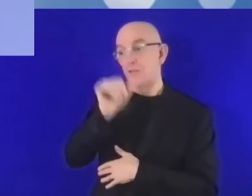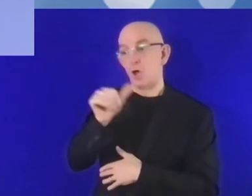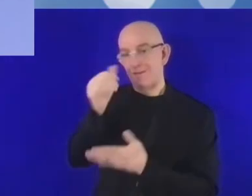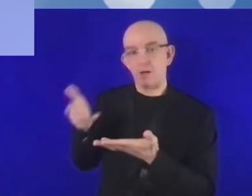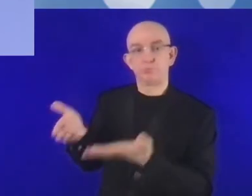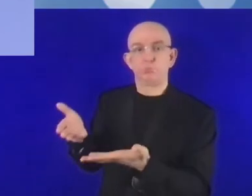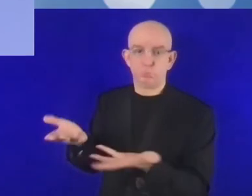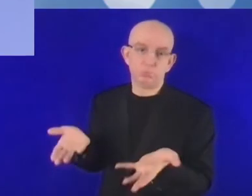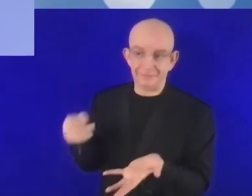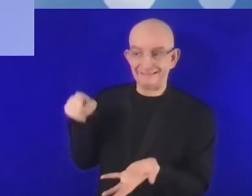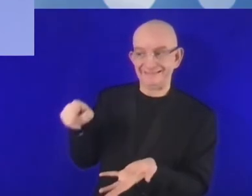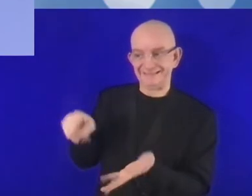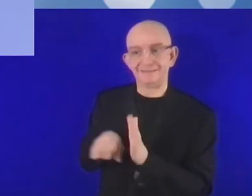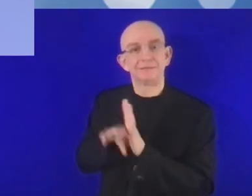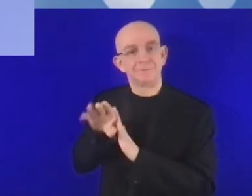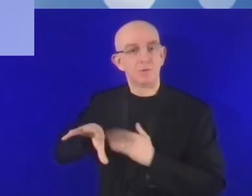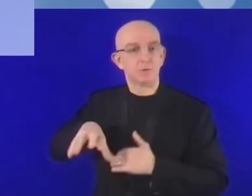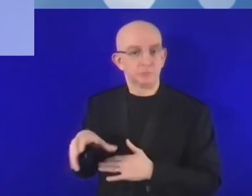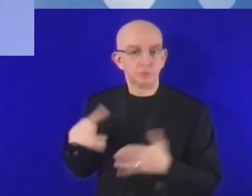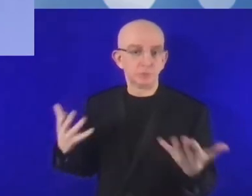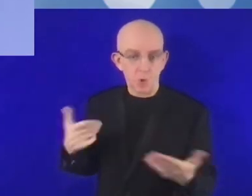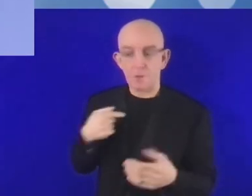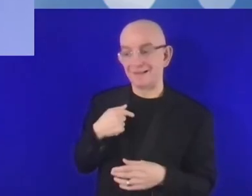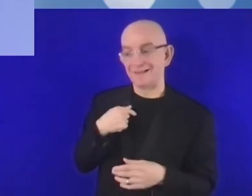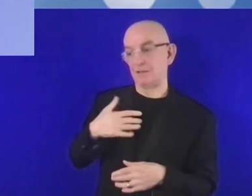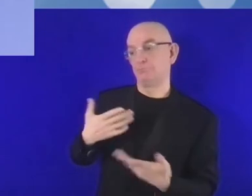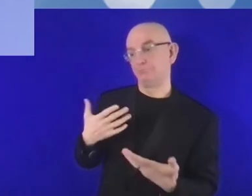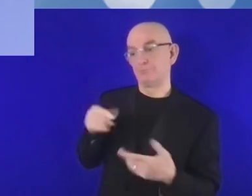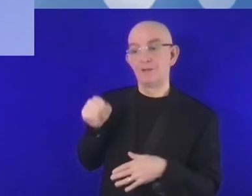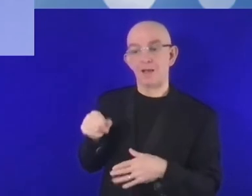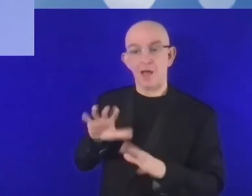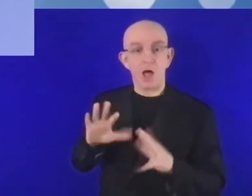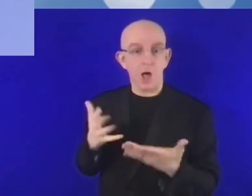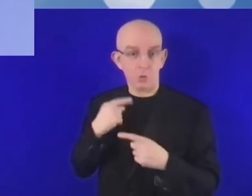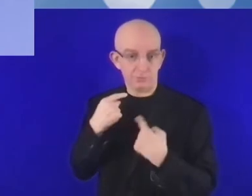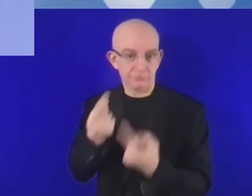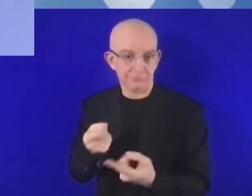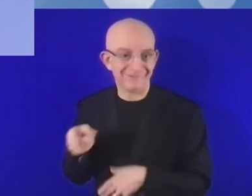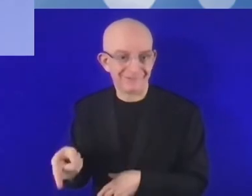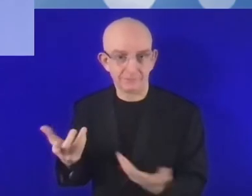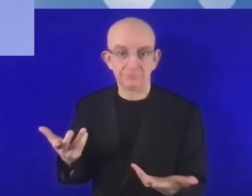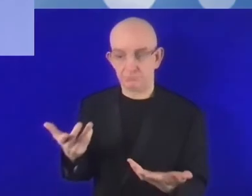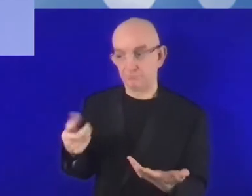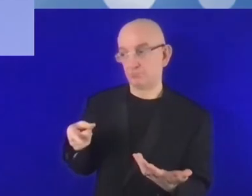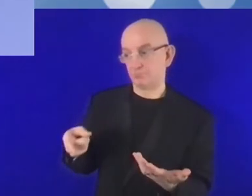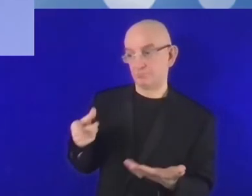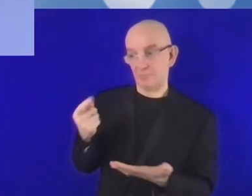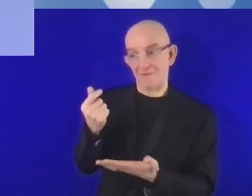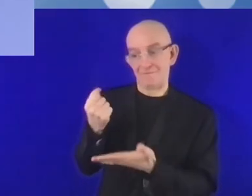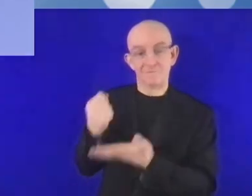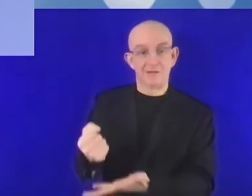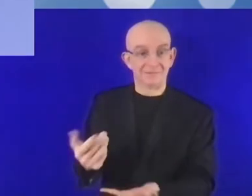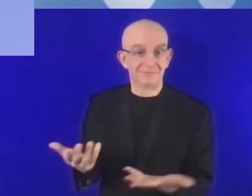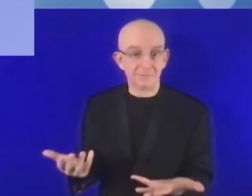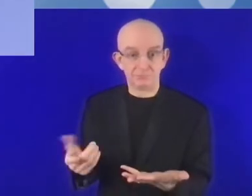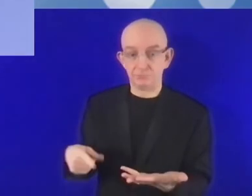Yo creo que en Etiopía todos los modelos de financiación serían necesarios e indicados, sobre todo para las startups,